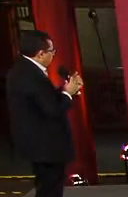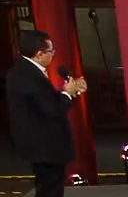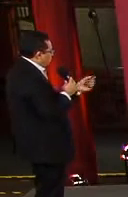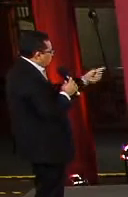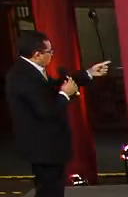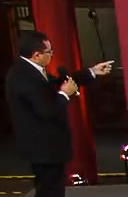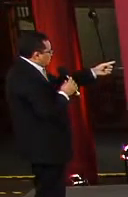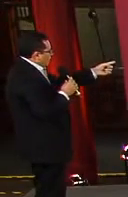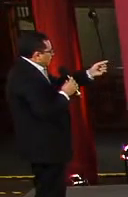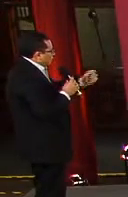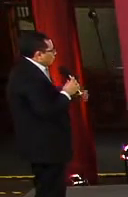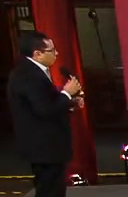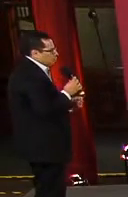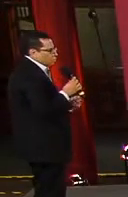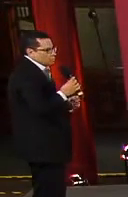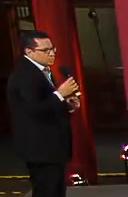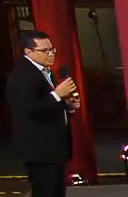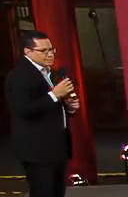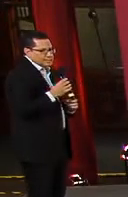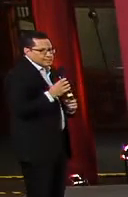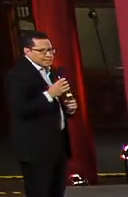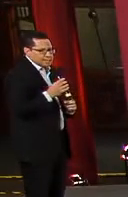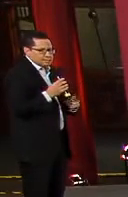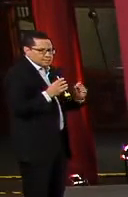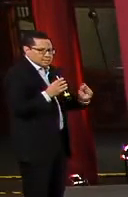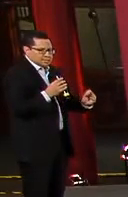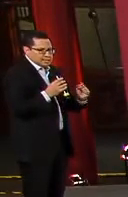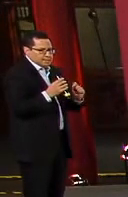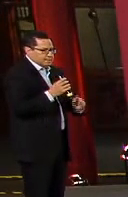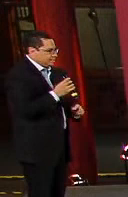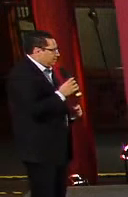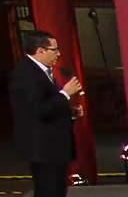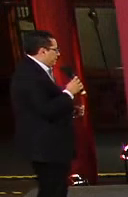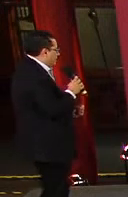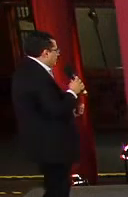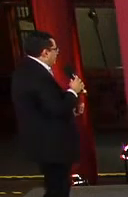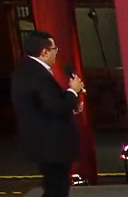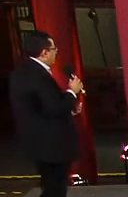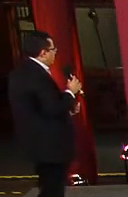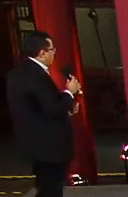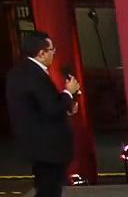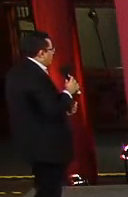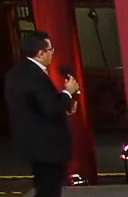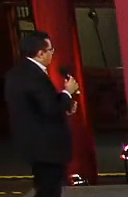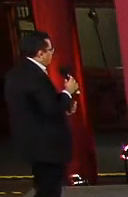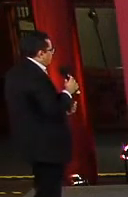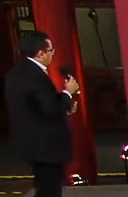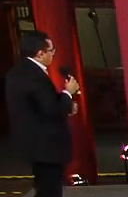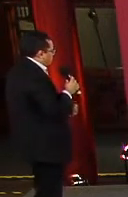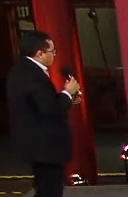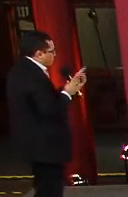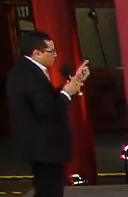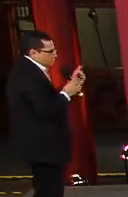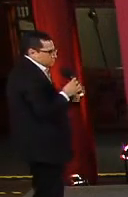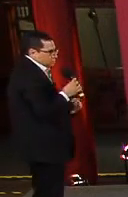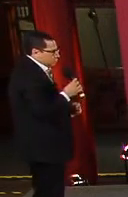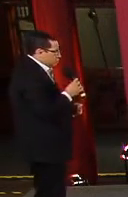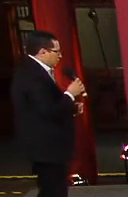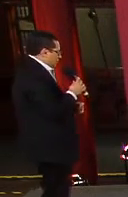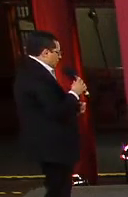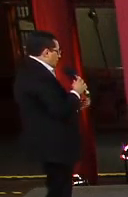la Ciudad de México, hasta un punto 66, que sería precisamente el estado de Chiapas, 3